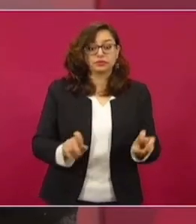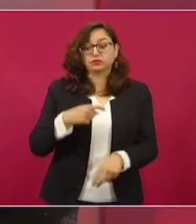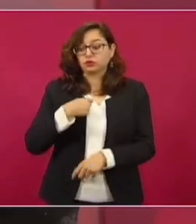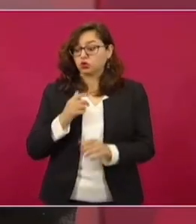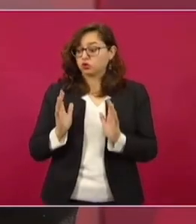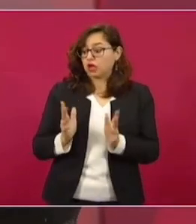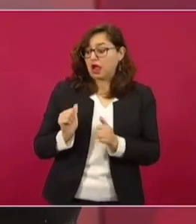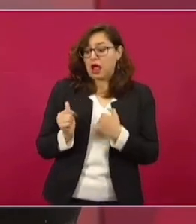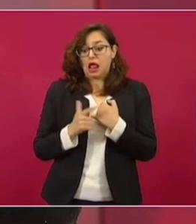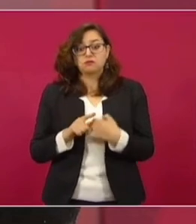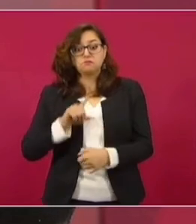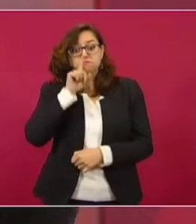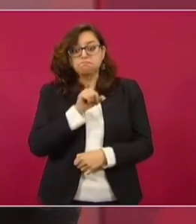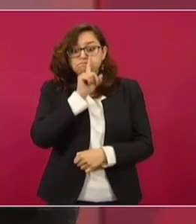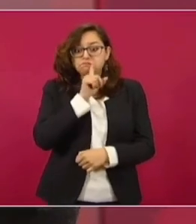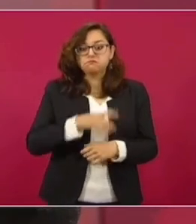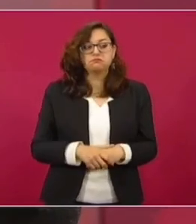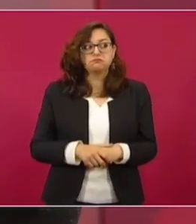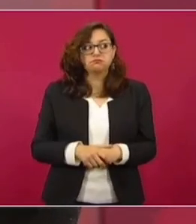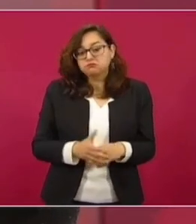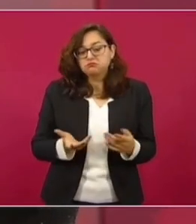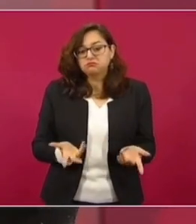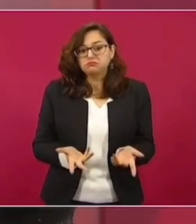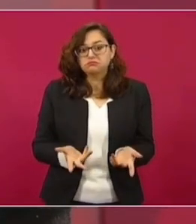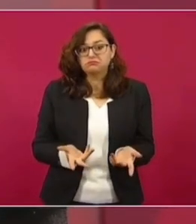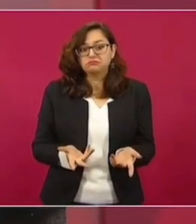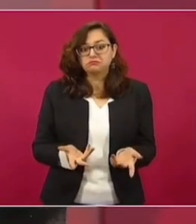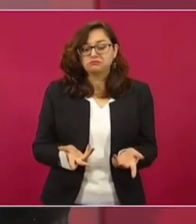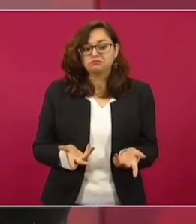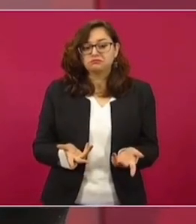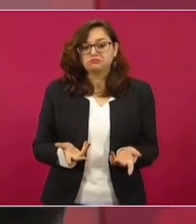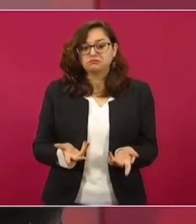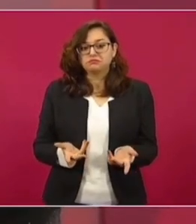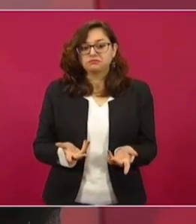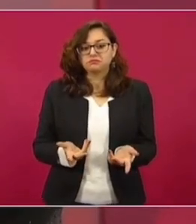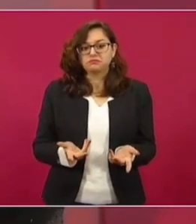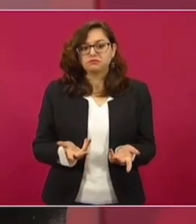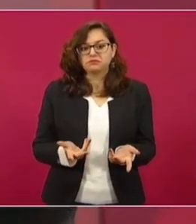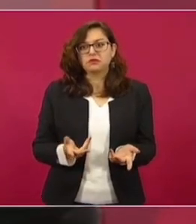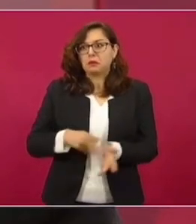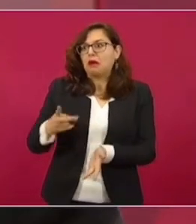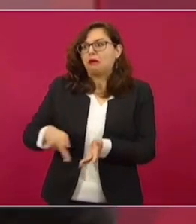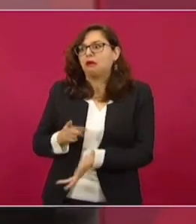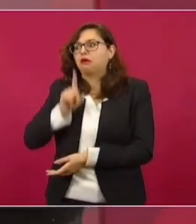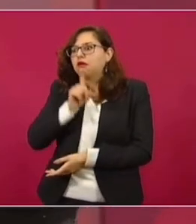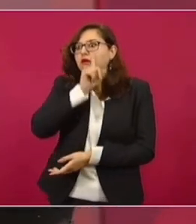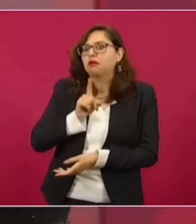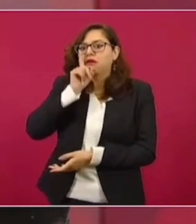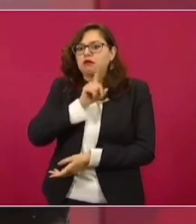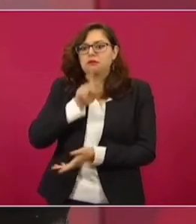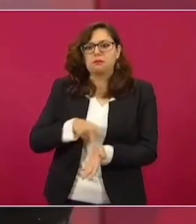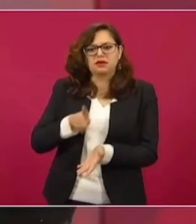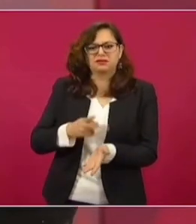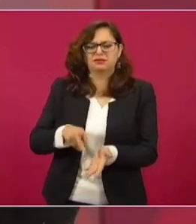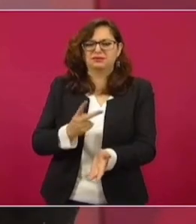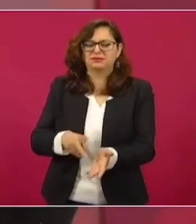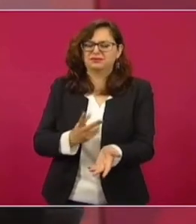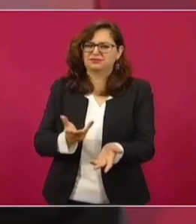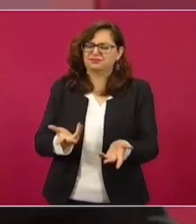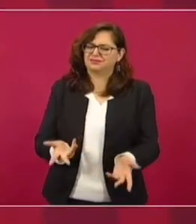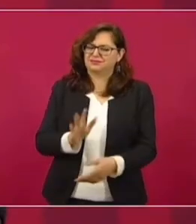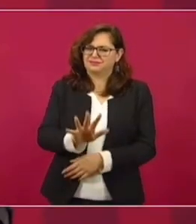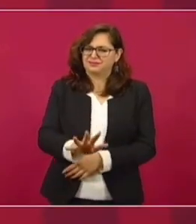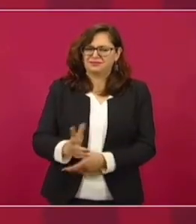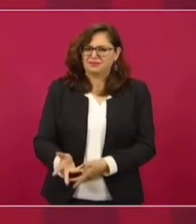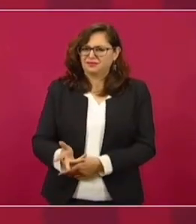realizado recientemente la prueba, pues yo he de decirle que no nada más es cuestión de estar haciéndose la prueba, sino que uno debe de guardar